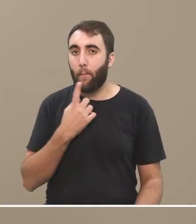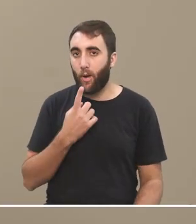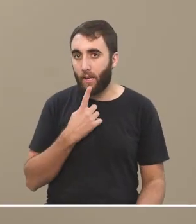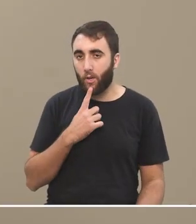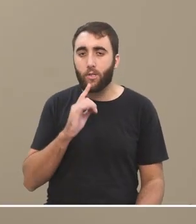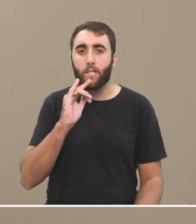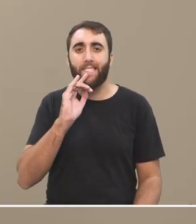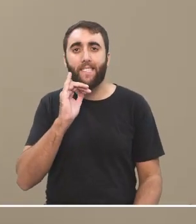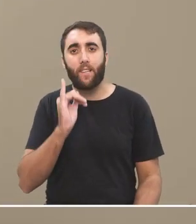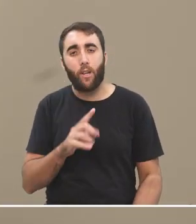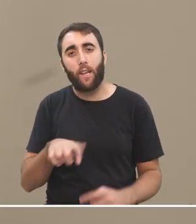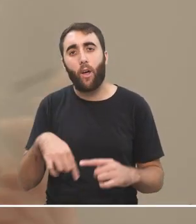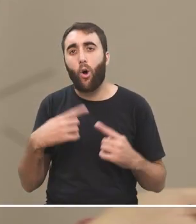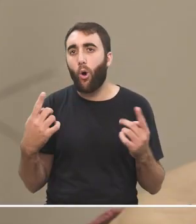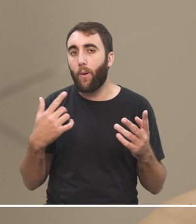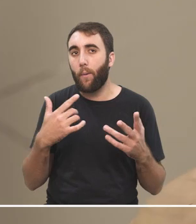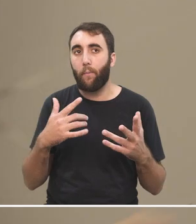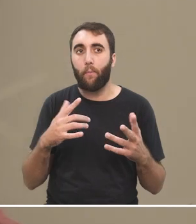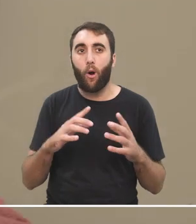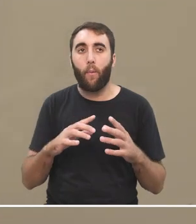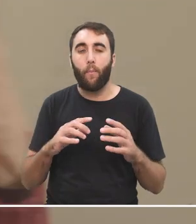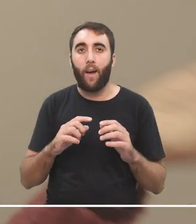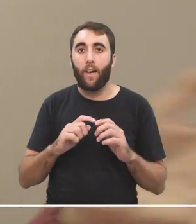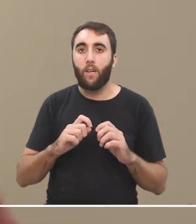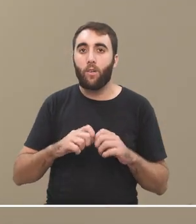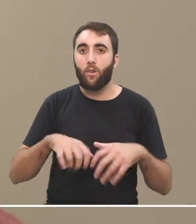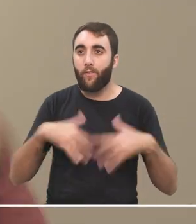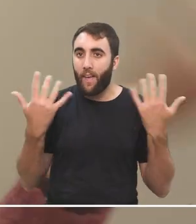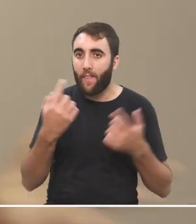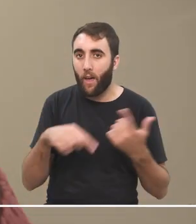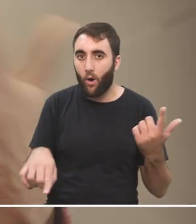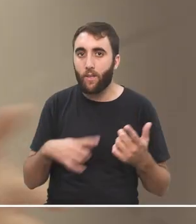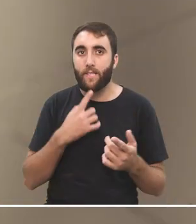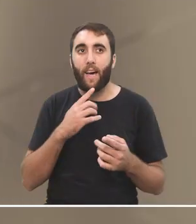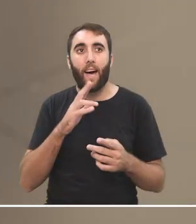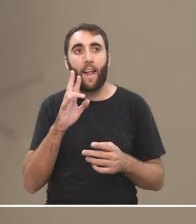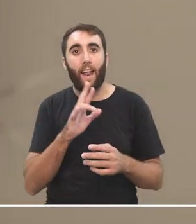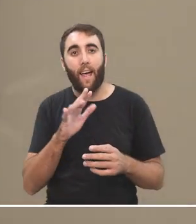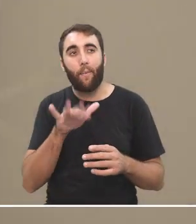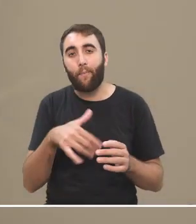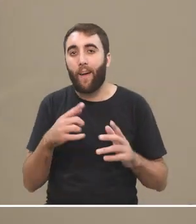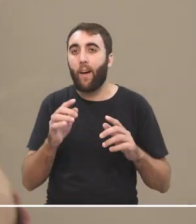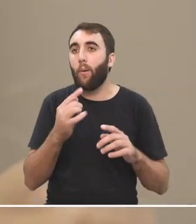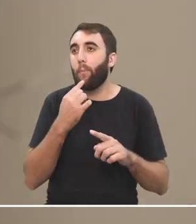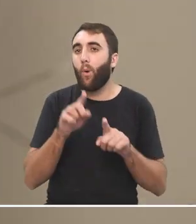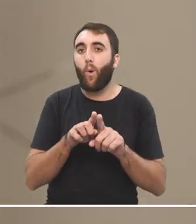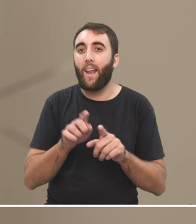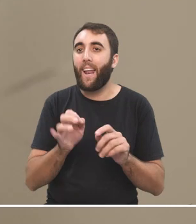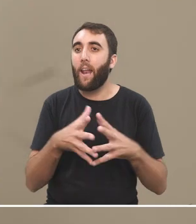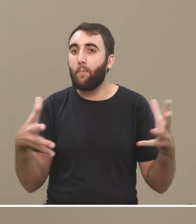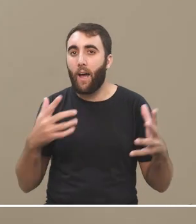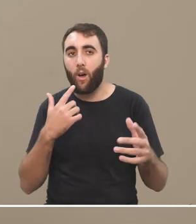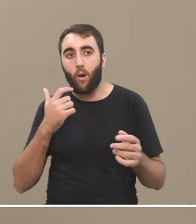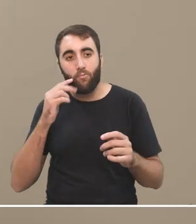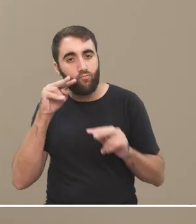decirlo así sino también por ejemplo el gratis shows participa quien tiene que ser eliminado quien no tiene que ser eliminado participa en fin